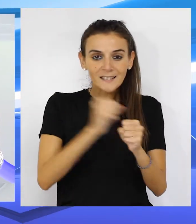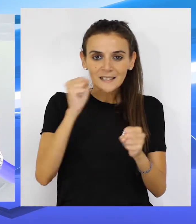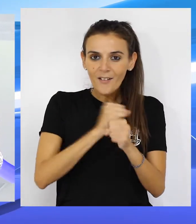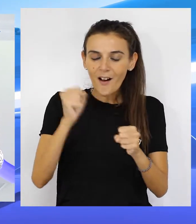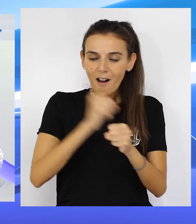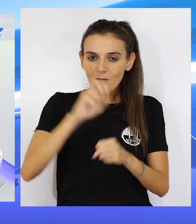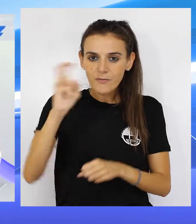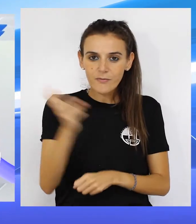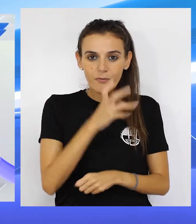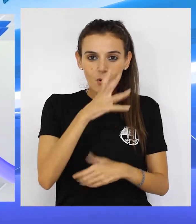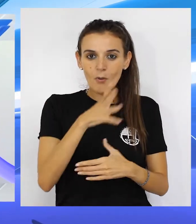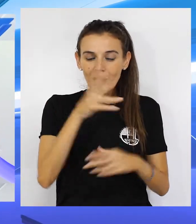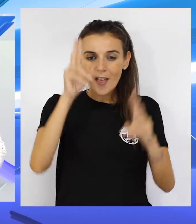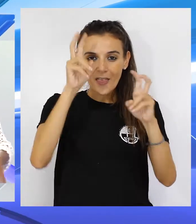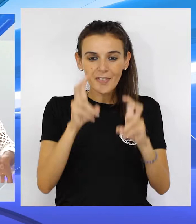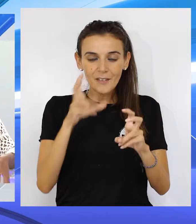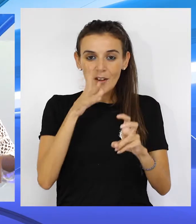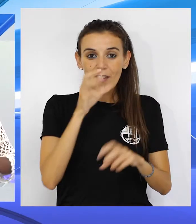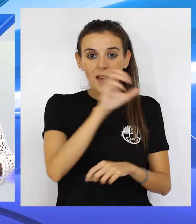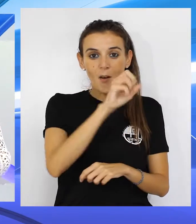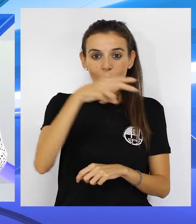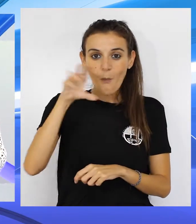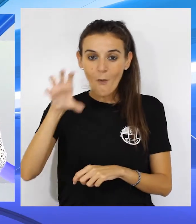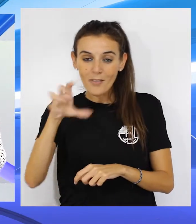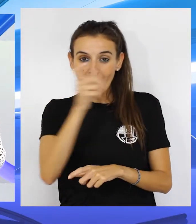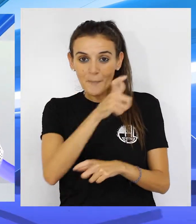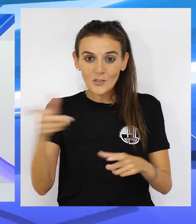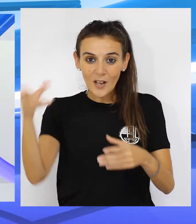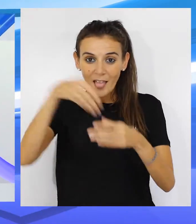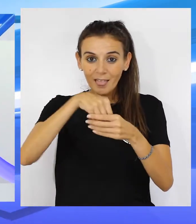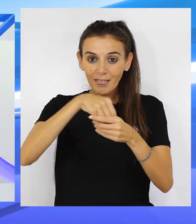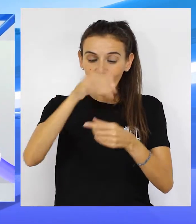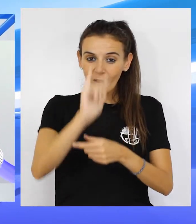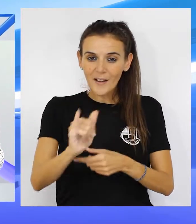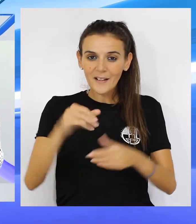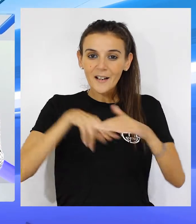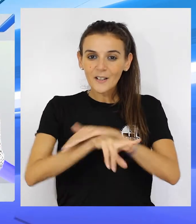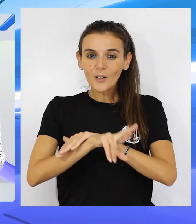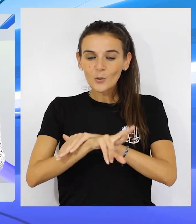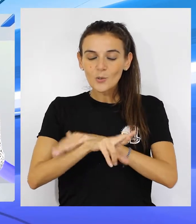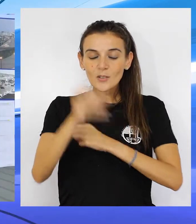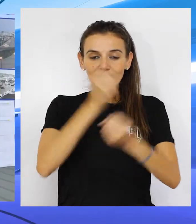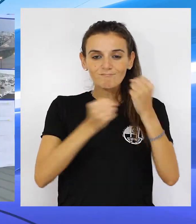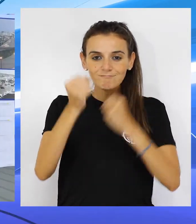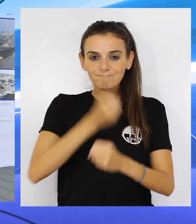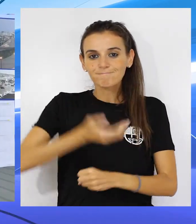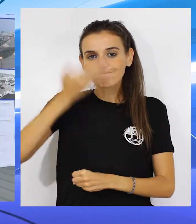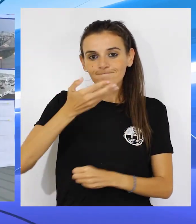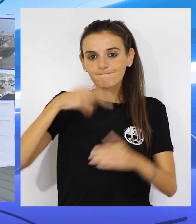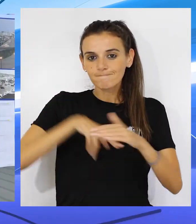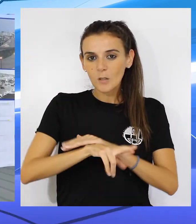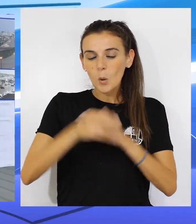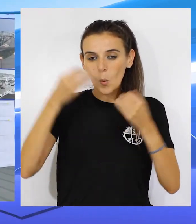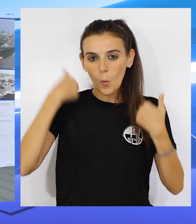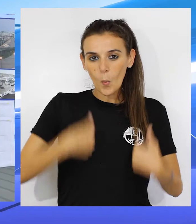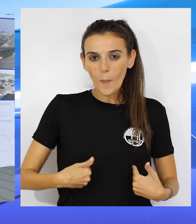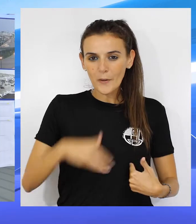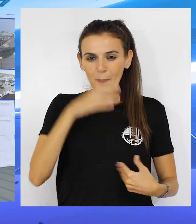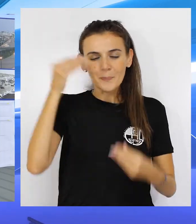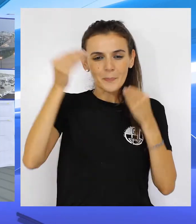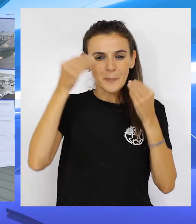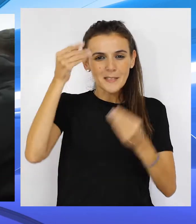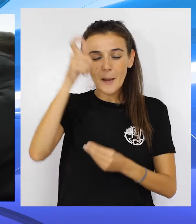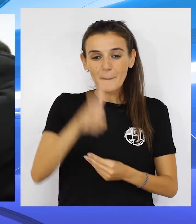tenemos dentro de las ecuaciones que necesitan las empresas lo más importante, que son los recursos humanos. Chandiramani cree que hay que seguir